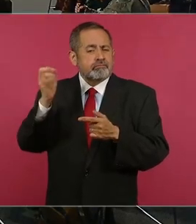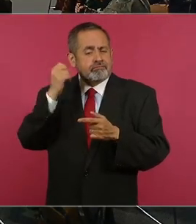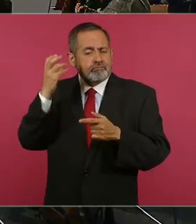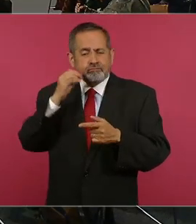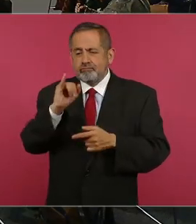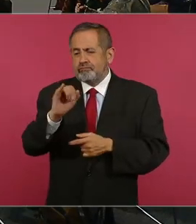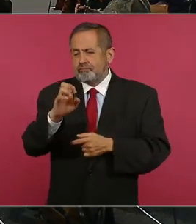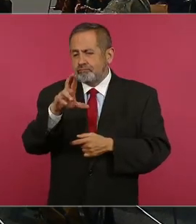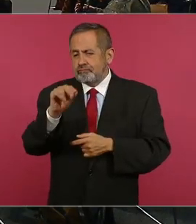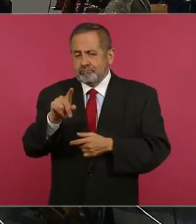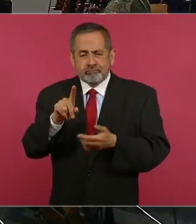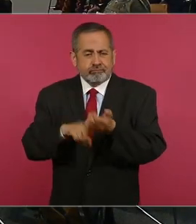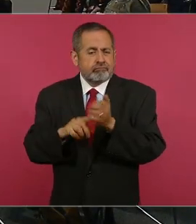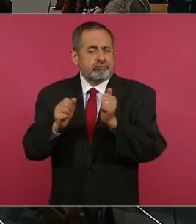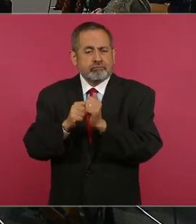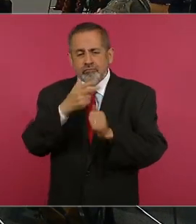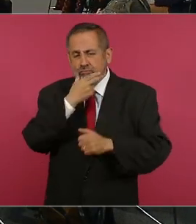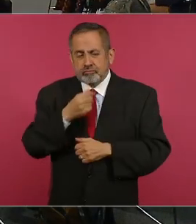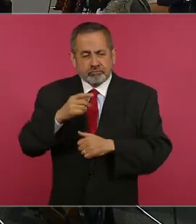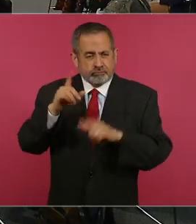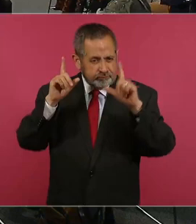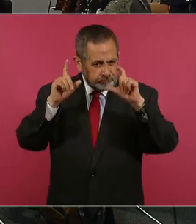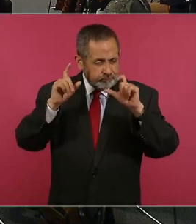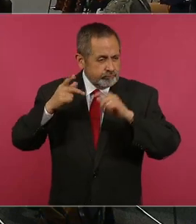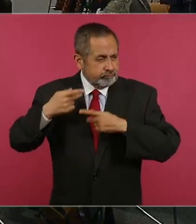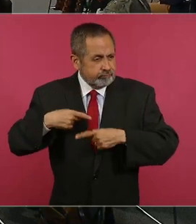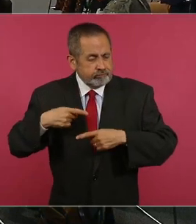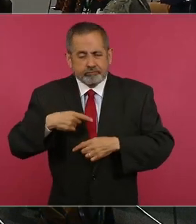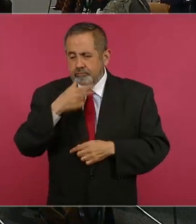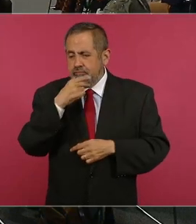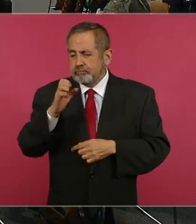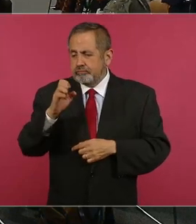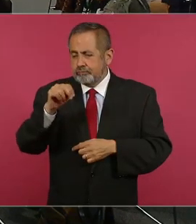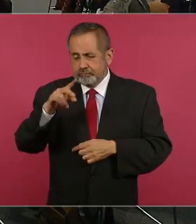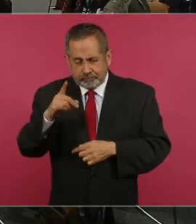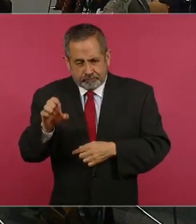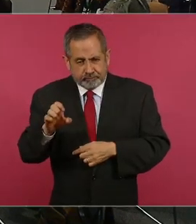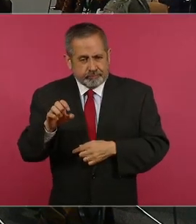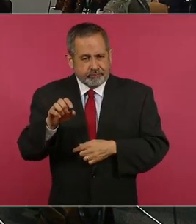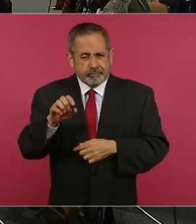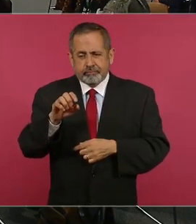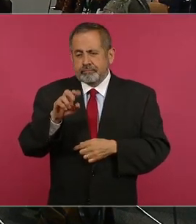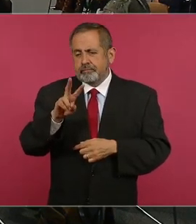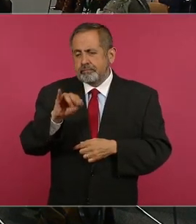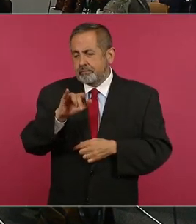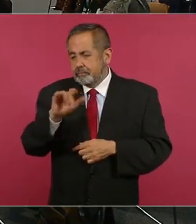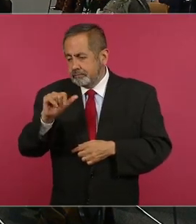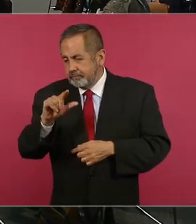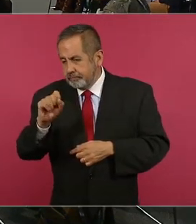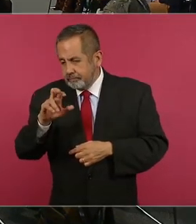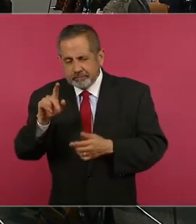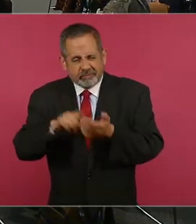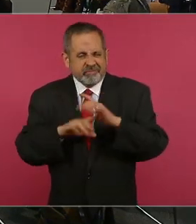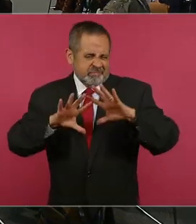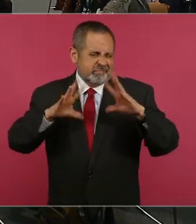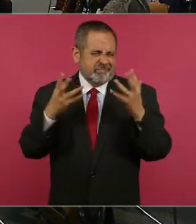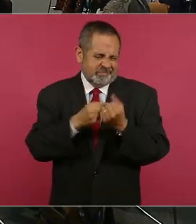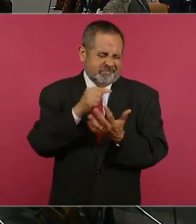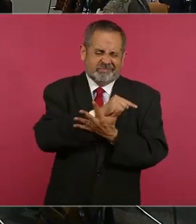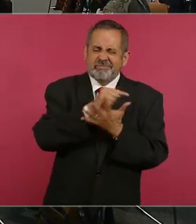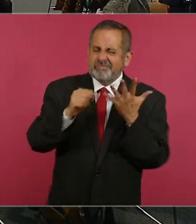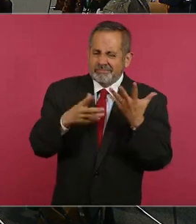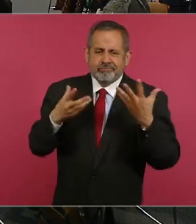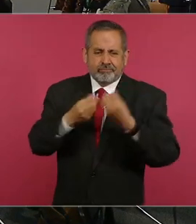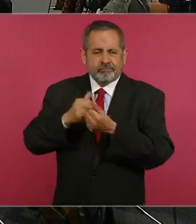a través del fotógrafo Enrique Villaseñor, impulsor de la Bienal de Fotoperiodismo. Usted mismo, señor